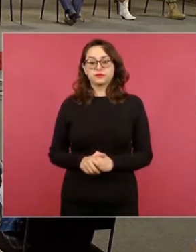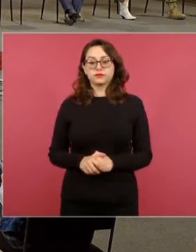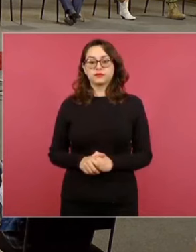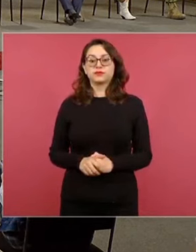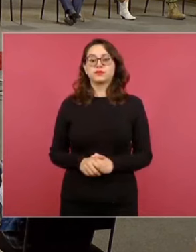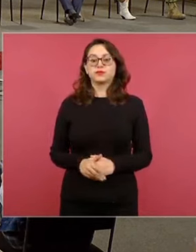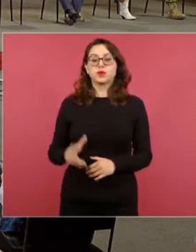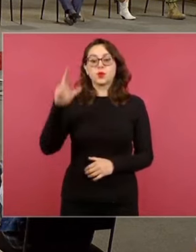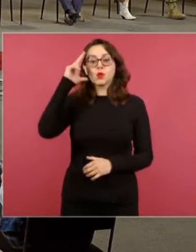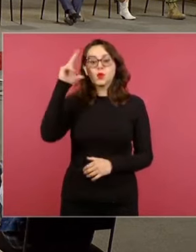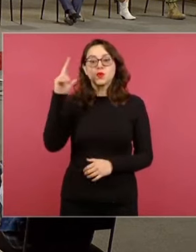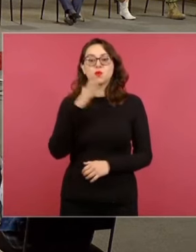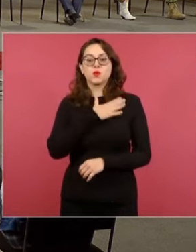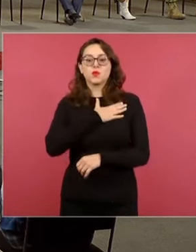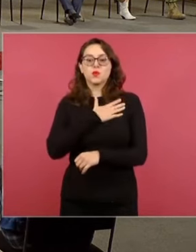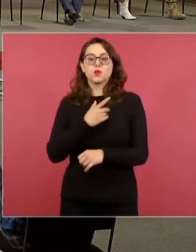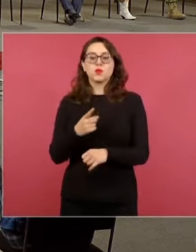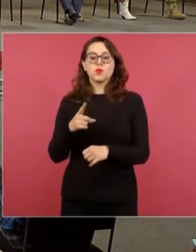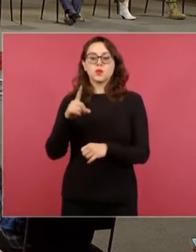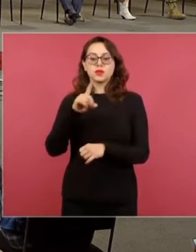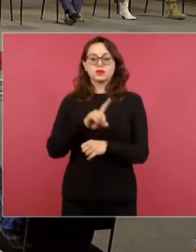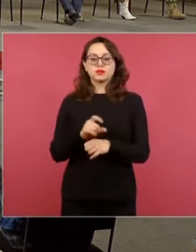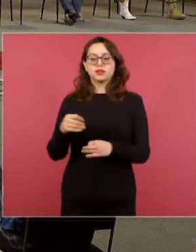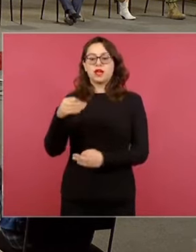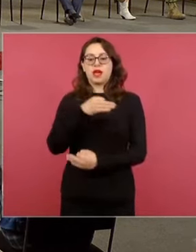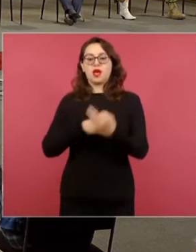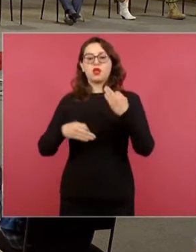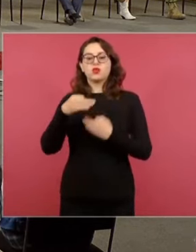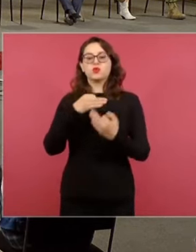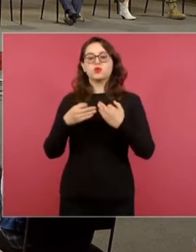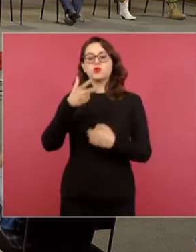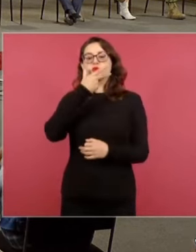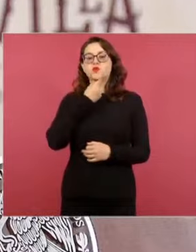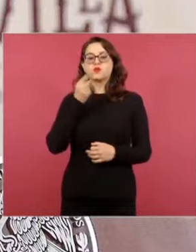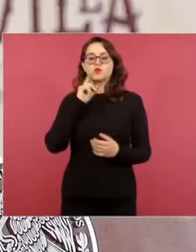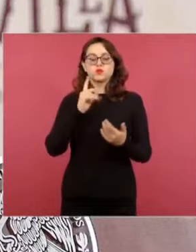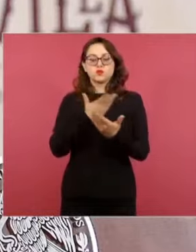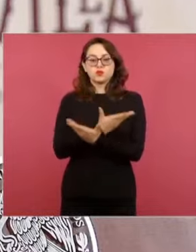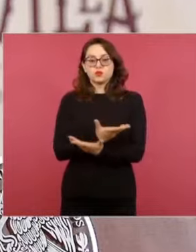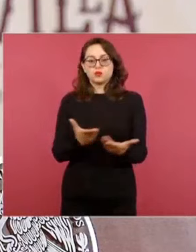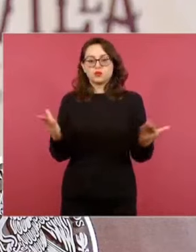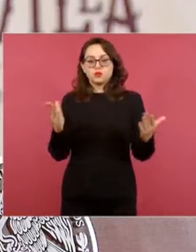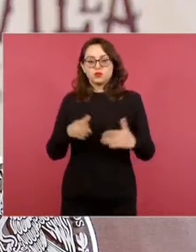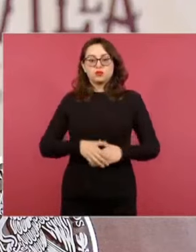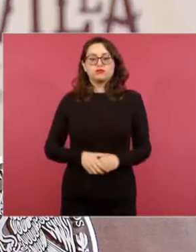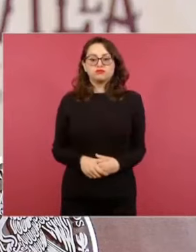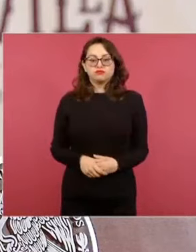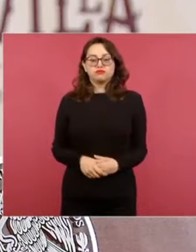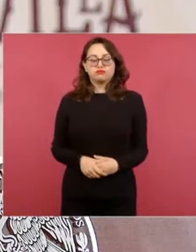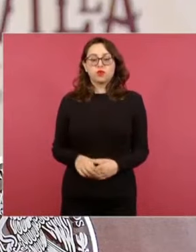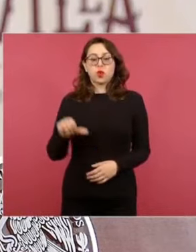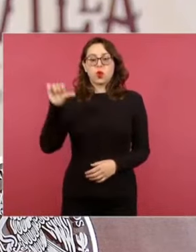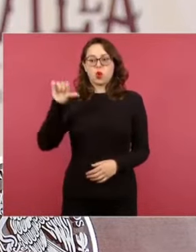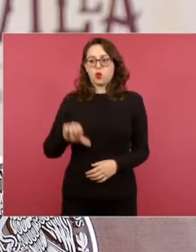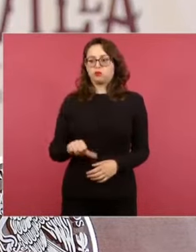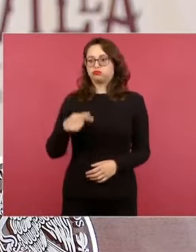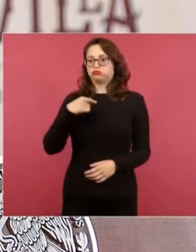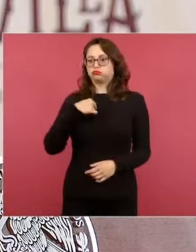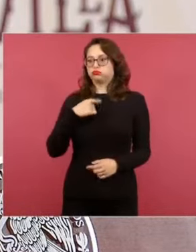Hola, muy buenos días a todas y a todos. En realidad es un gran honor estar en esta conferencia